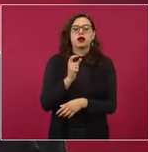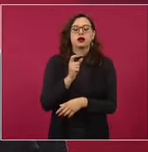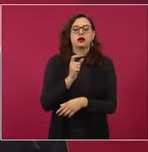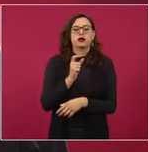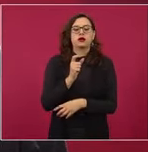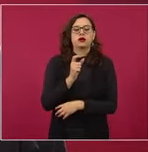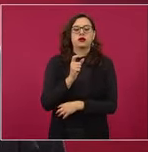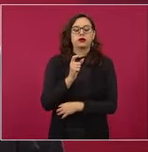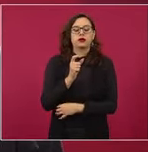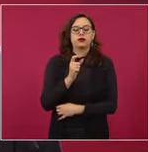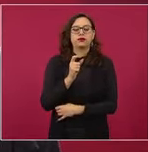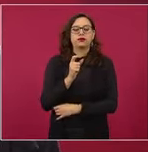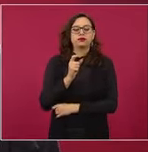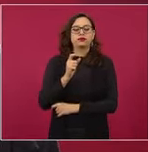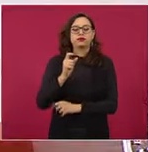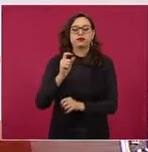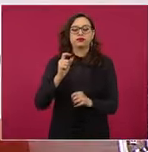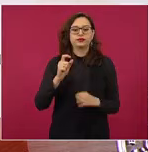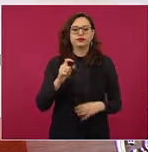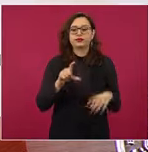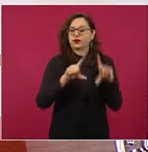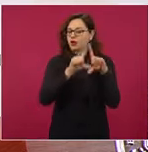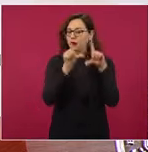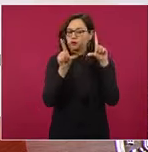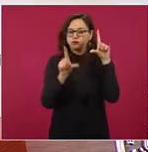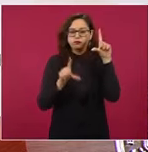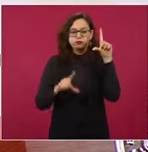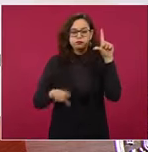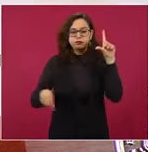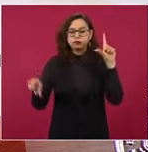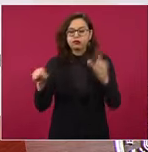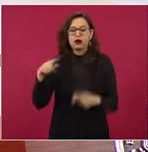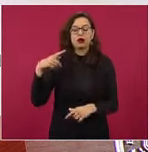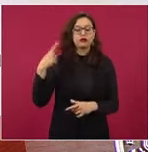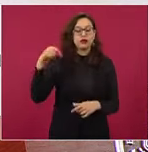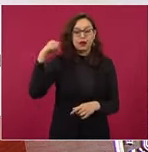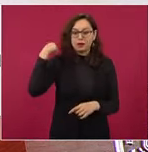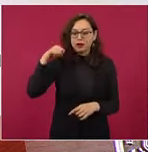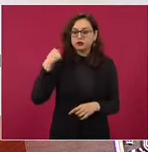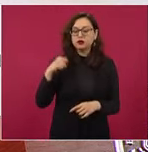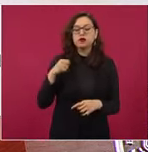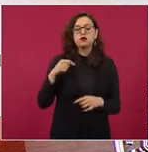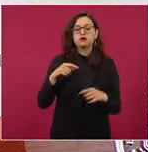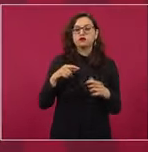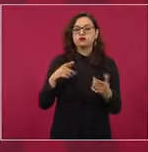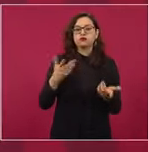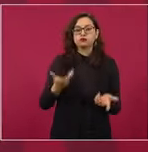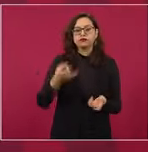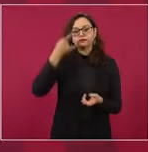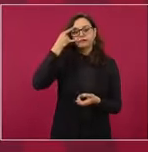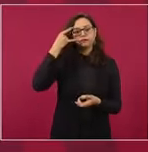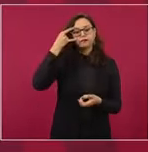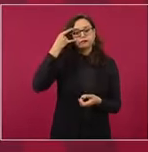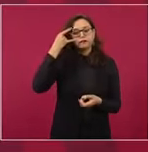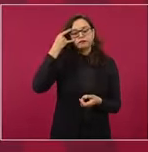todo el país, Tabasco. Campeche,